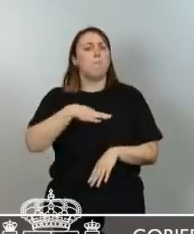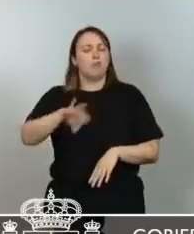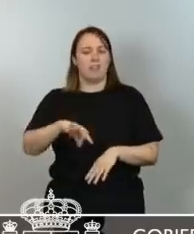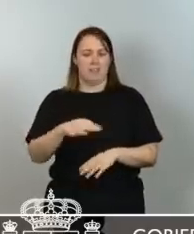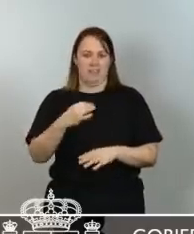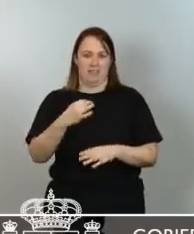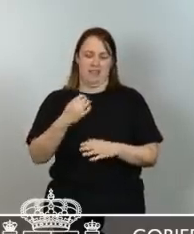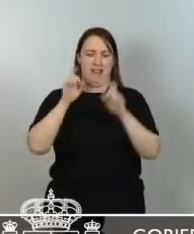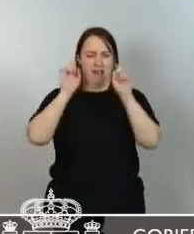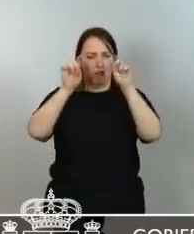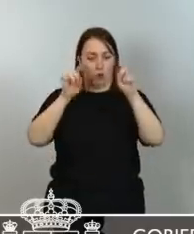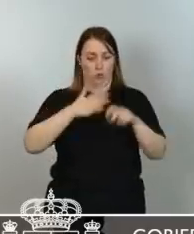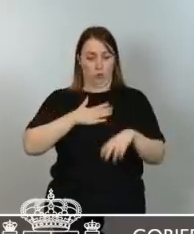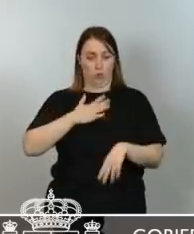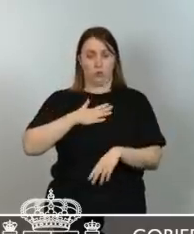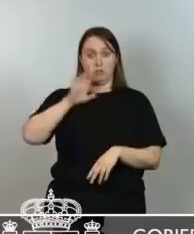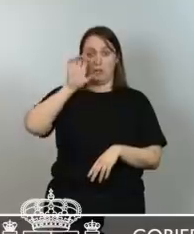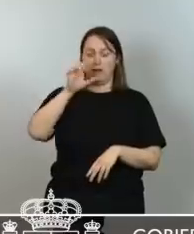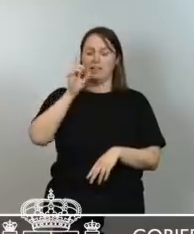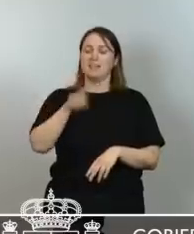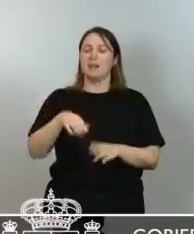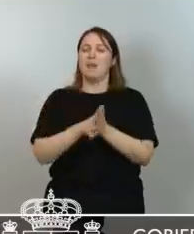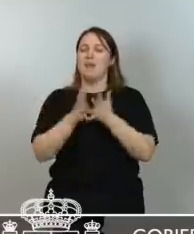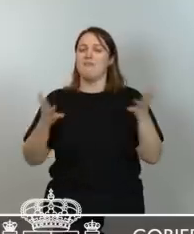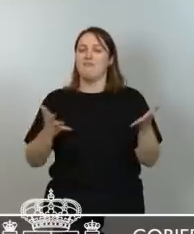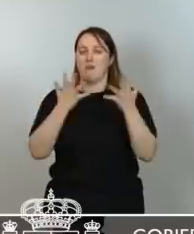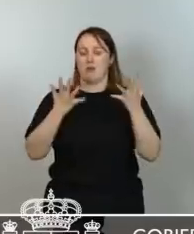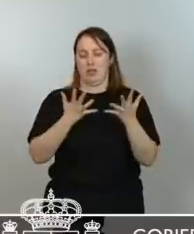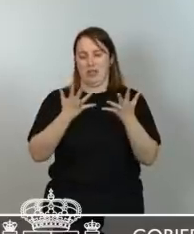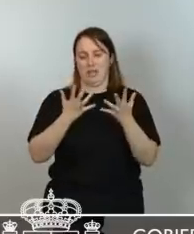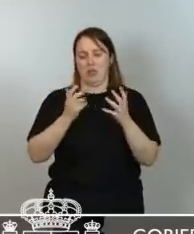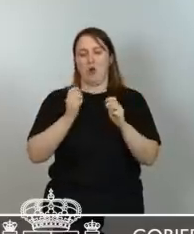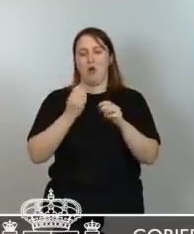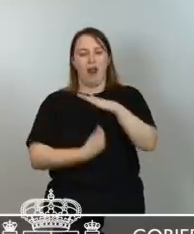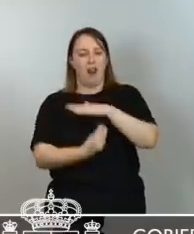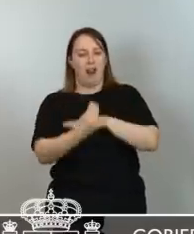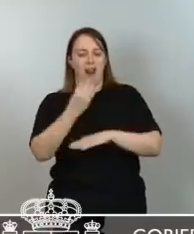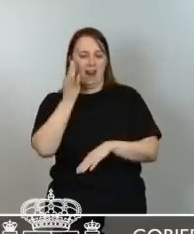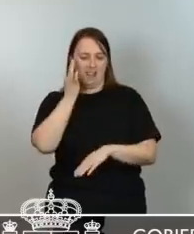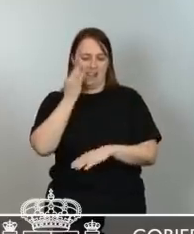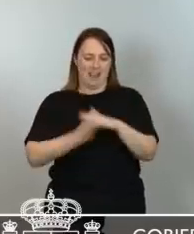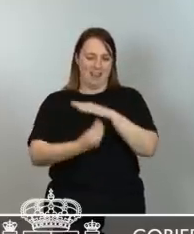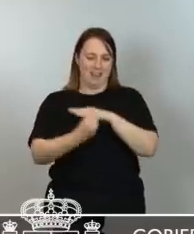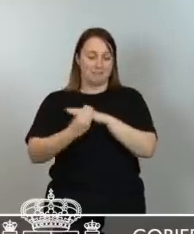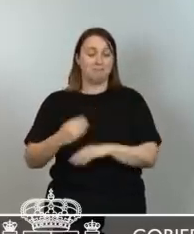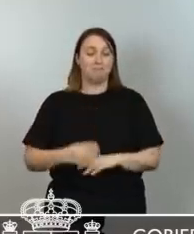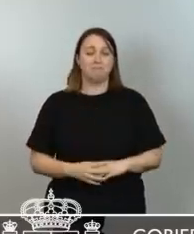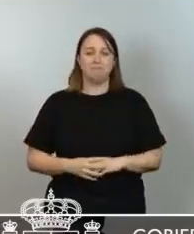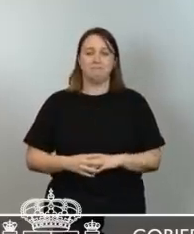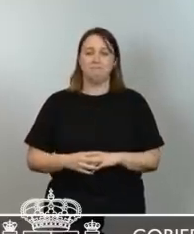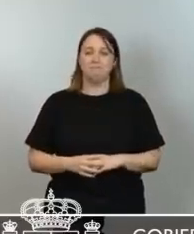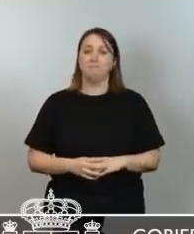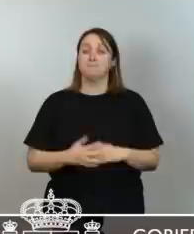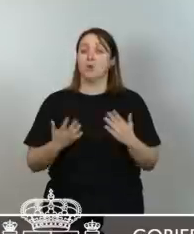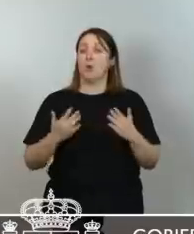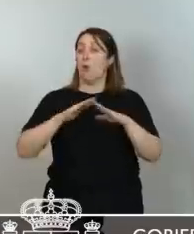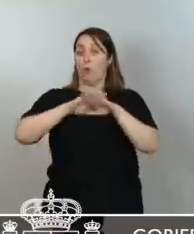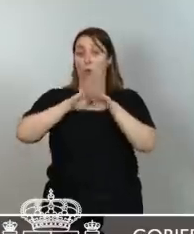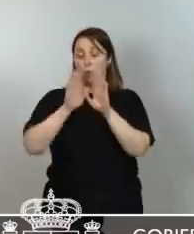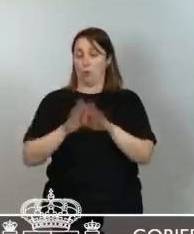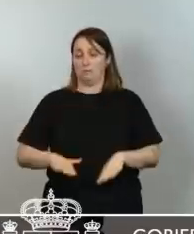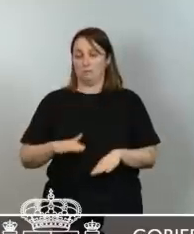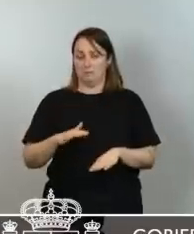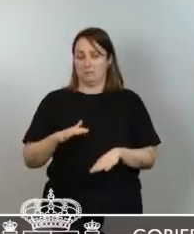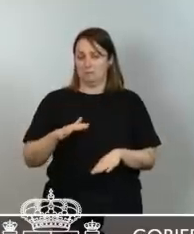también favoreciendo la sanidad, la natalidad. Por último, permítanme una reflexión